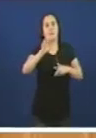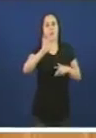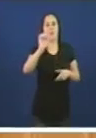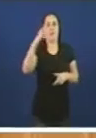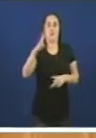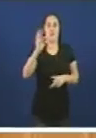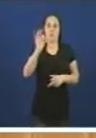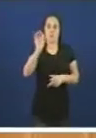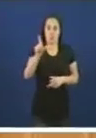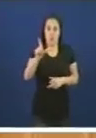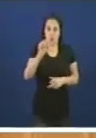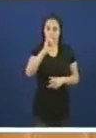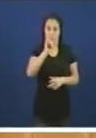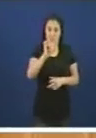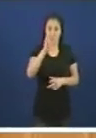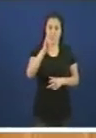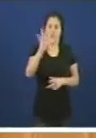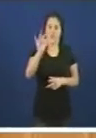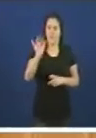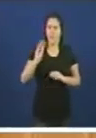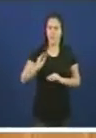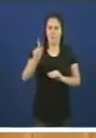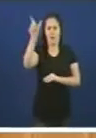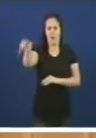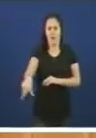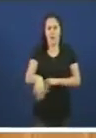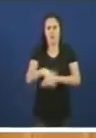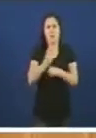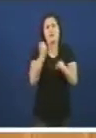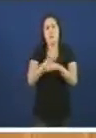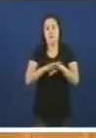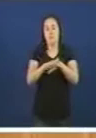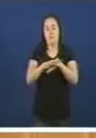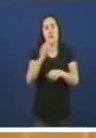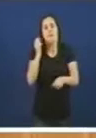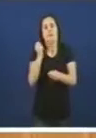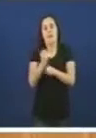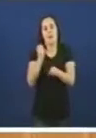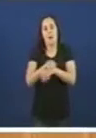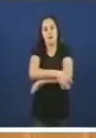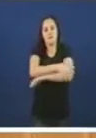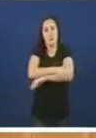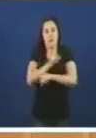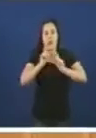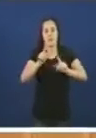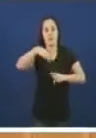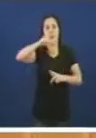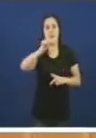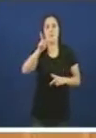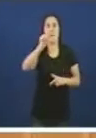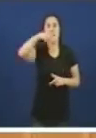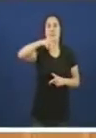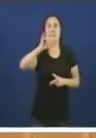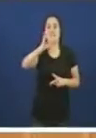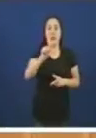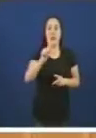Vemos como aí trabalha o Estado, o de Namantia, que unha empresa pública que leva con un veto, que a provisión de construir barcos